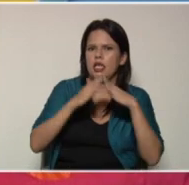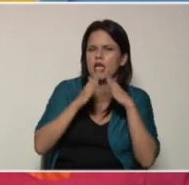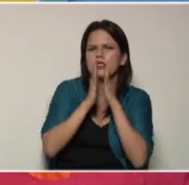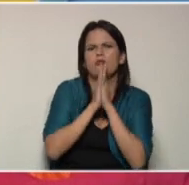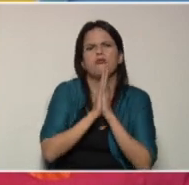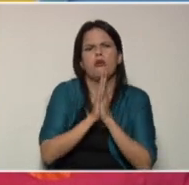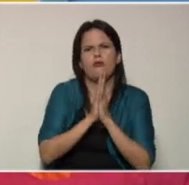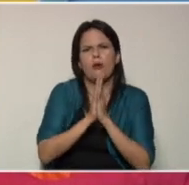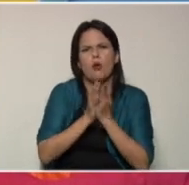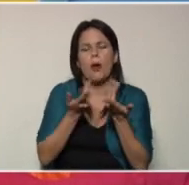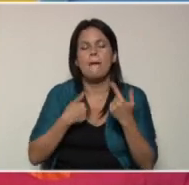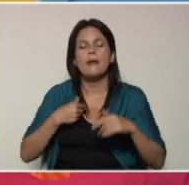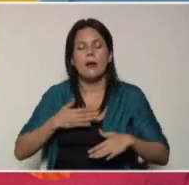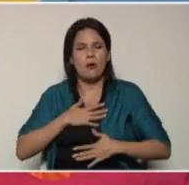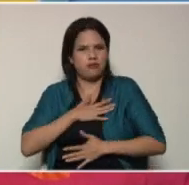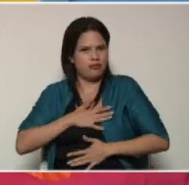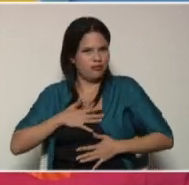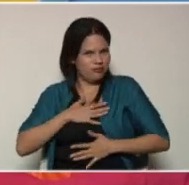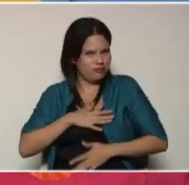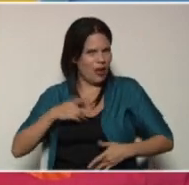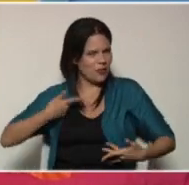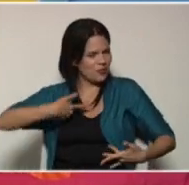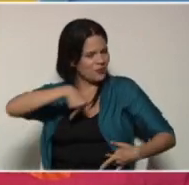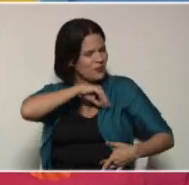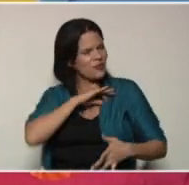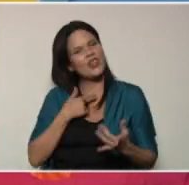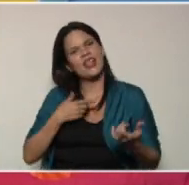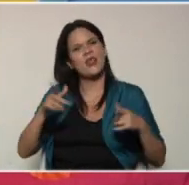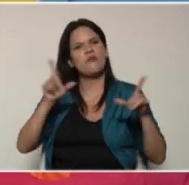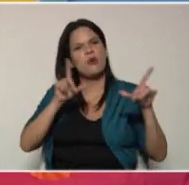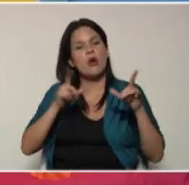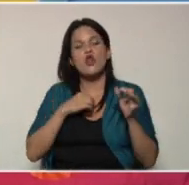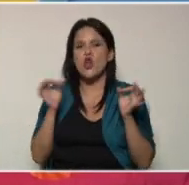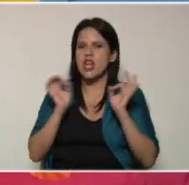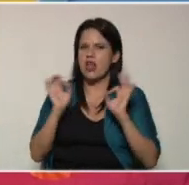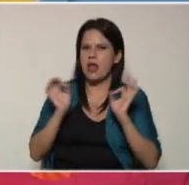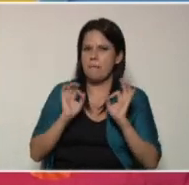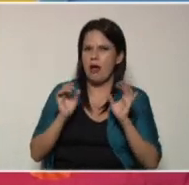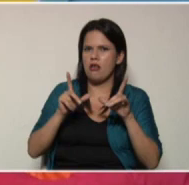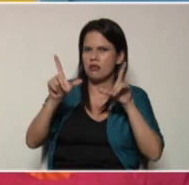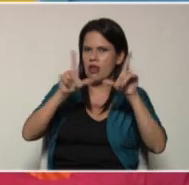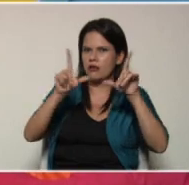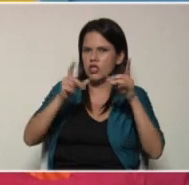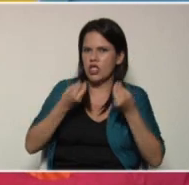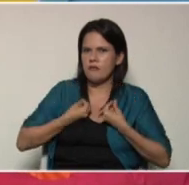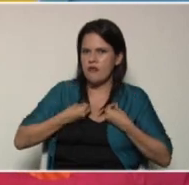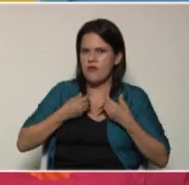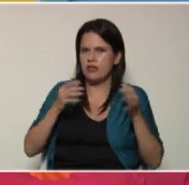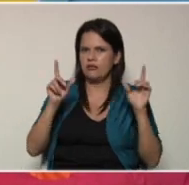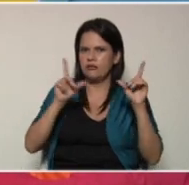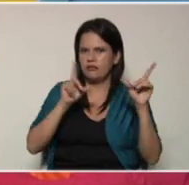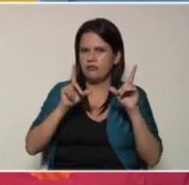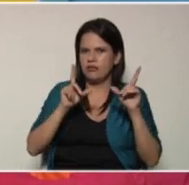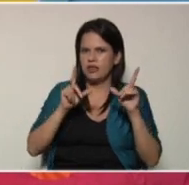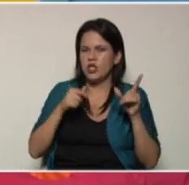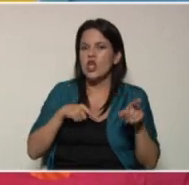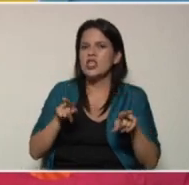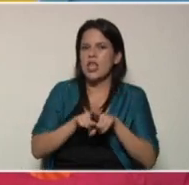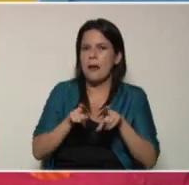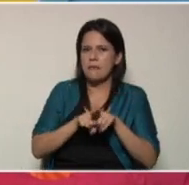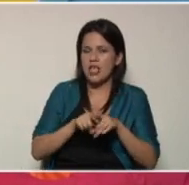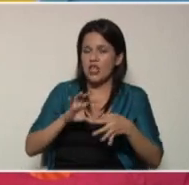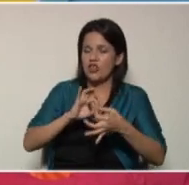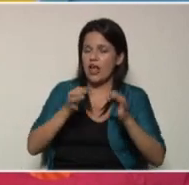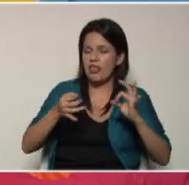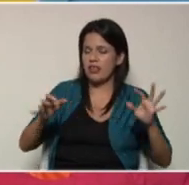por favor, para que ustedes puedan disfrutar con nosotros de este programa, no solamente a través de la pantalla de Vive TV, sino también a través de